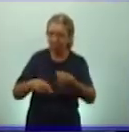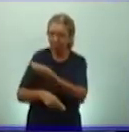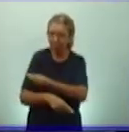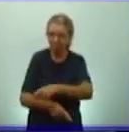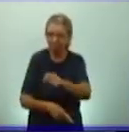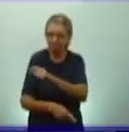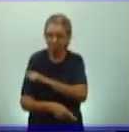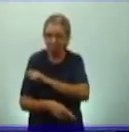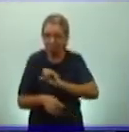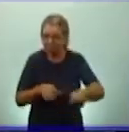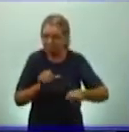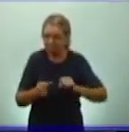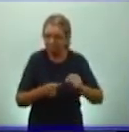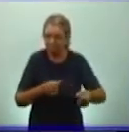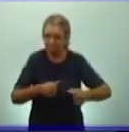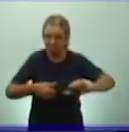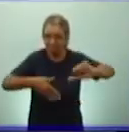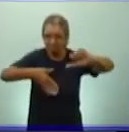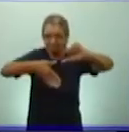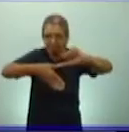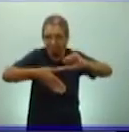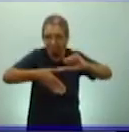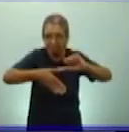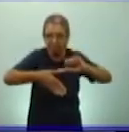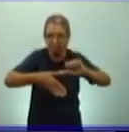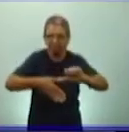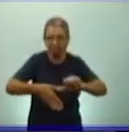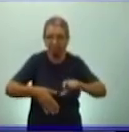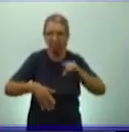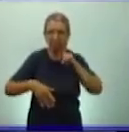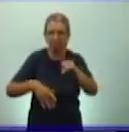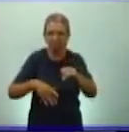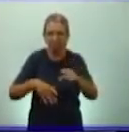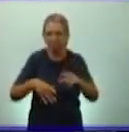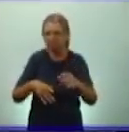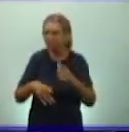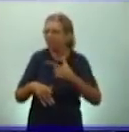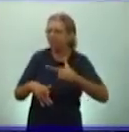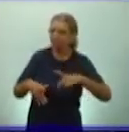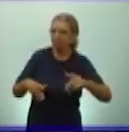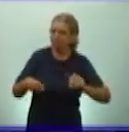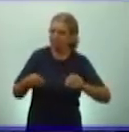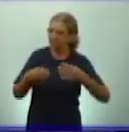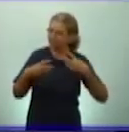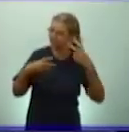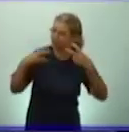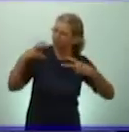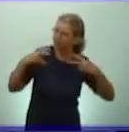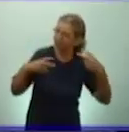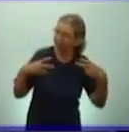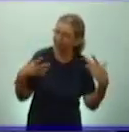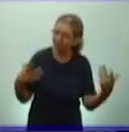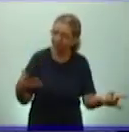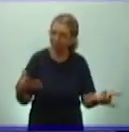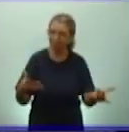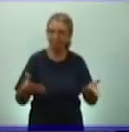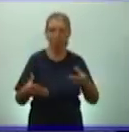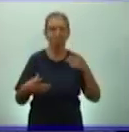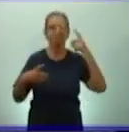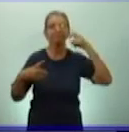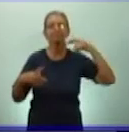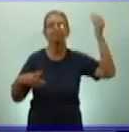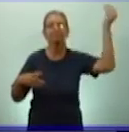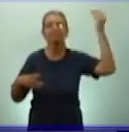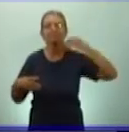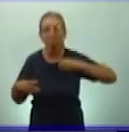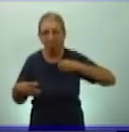por siglos gran parte de América del Sur, está teñida de leyendas y misterios. Vamos a conocer la epopeya de este pueblo que